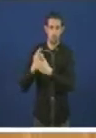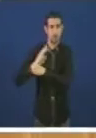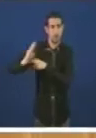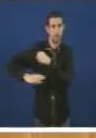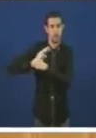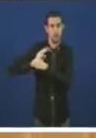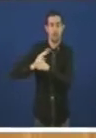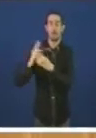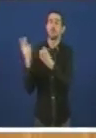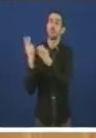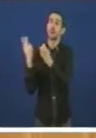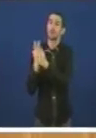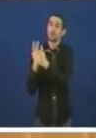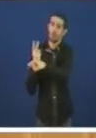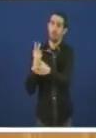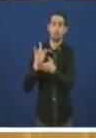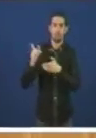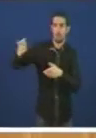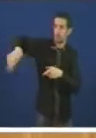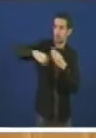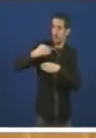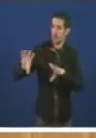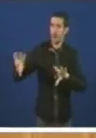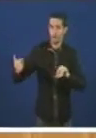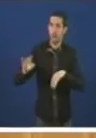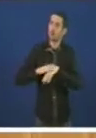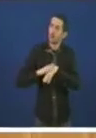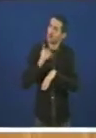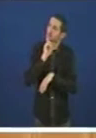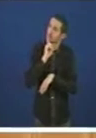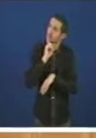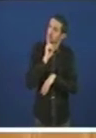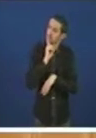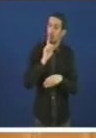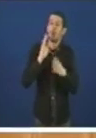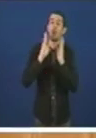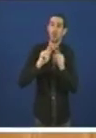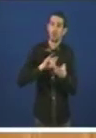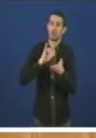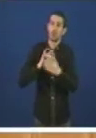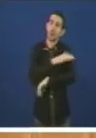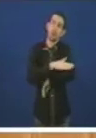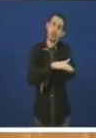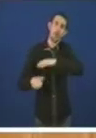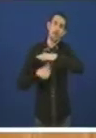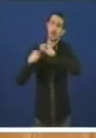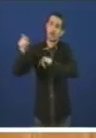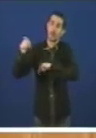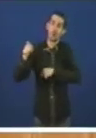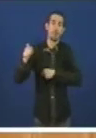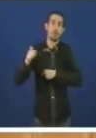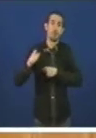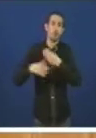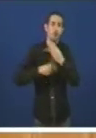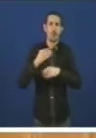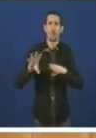situación actual dos asteliros calaron vostedes cando o goberno central estaba de brazos caídos na procura